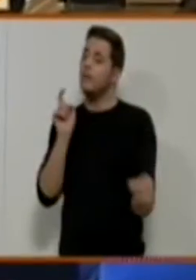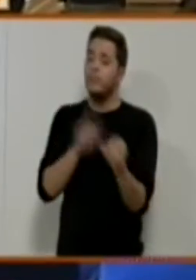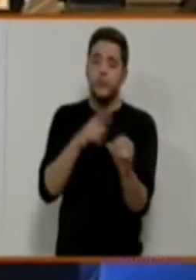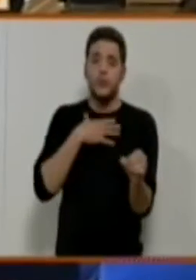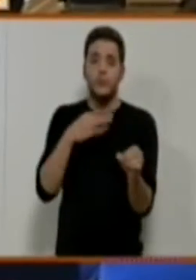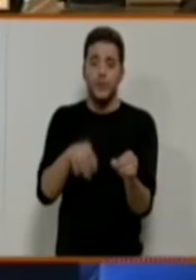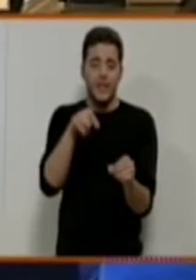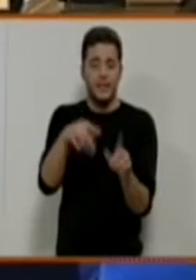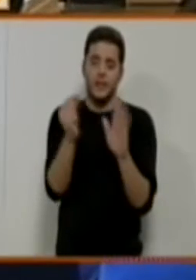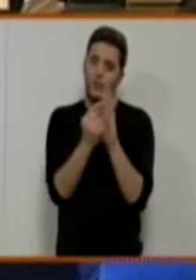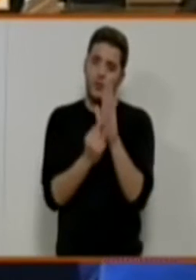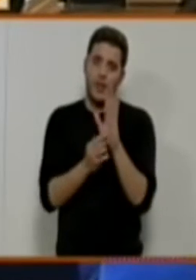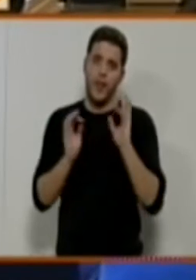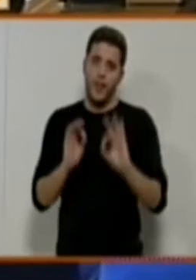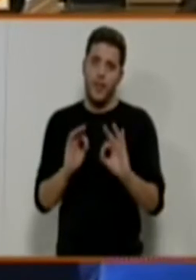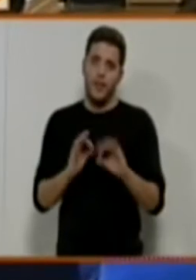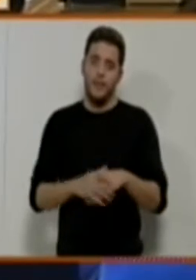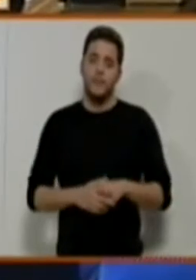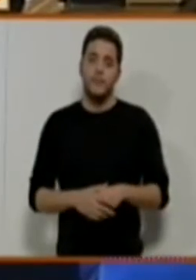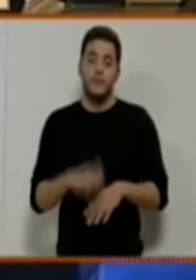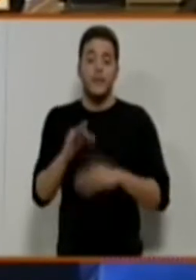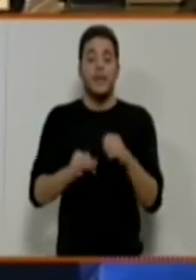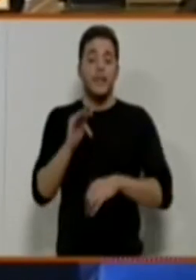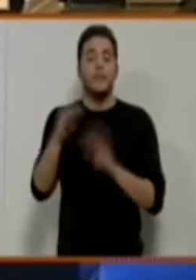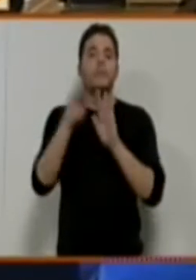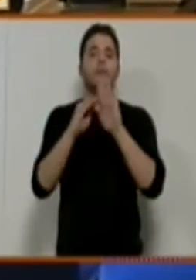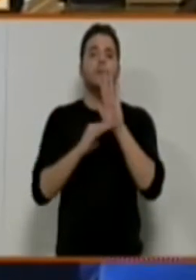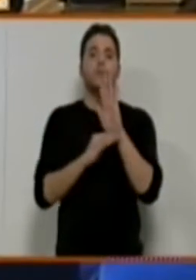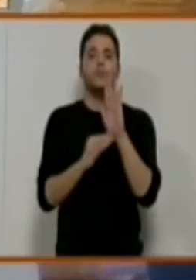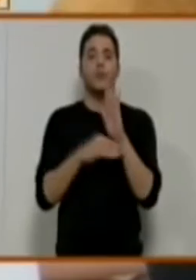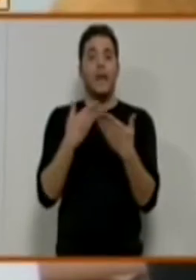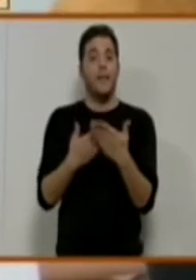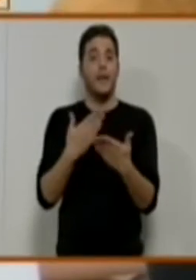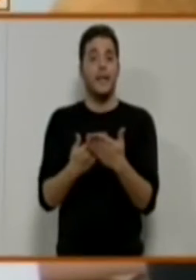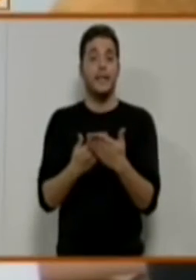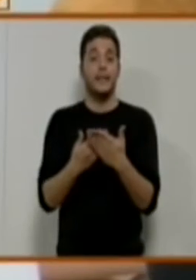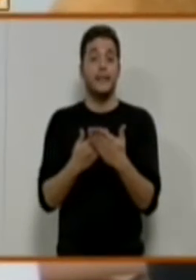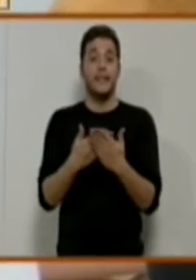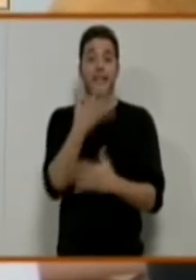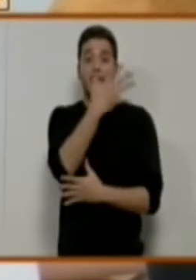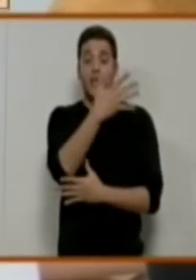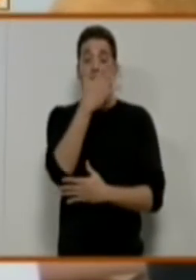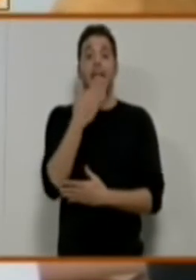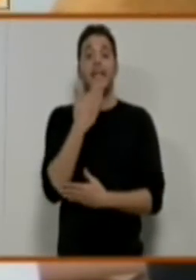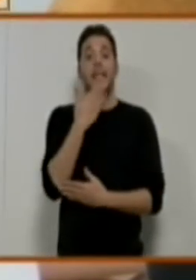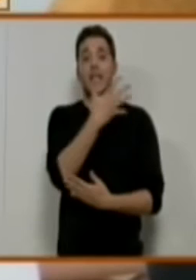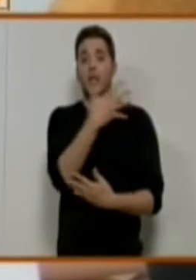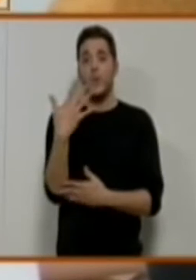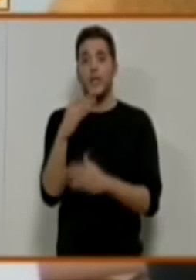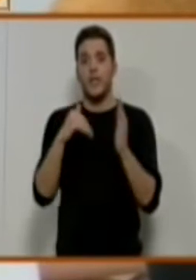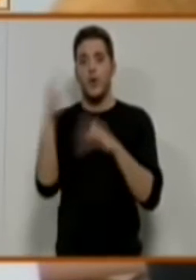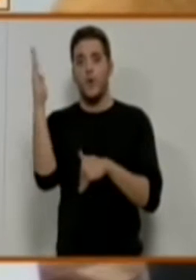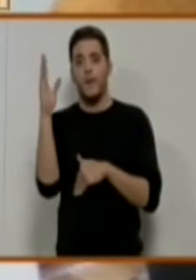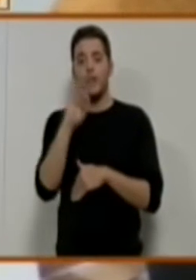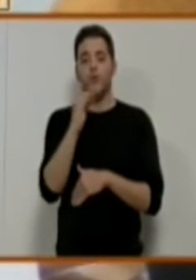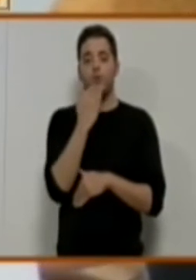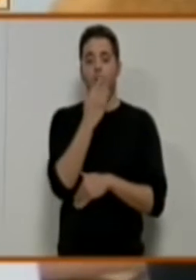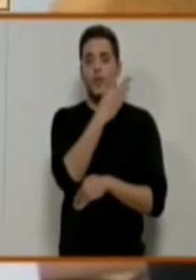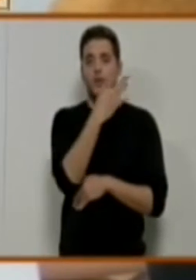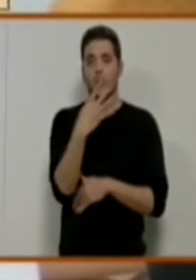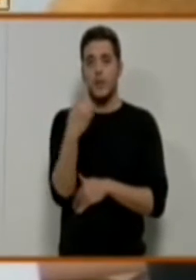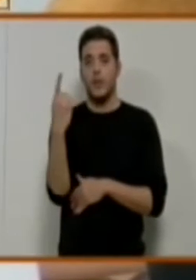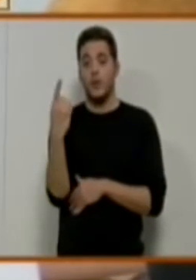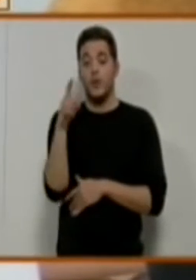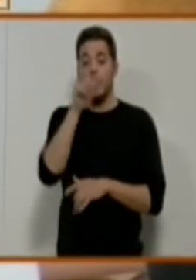priman. Además, se ha realizado el programa de garantía de más de 55, con 41 mayores y un